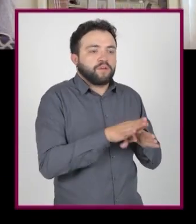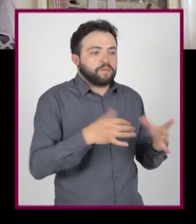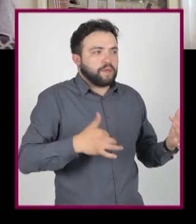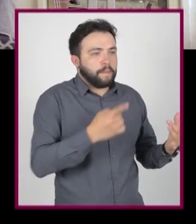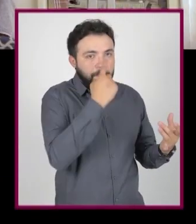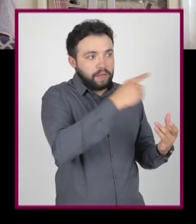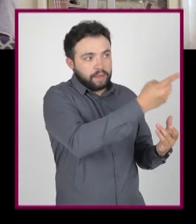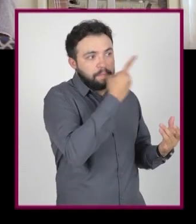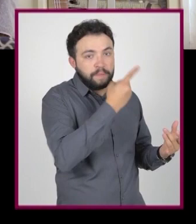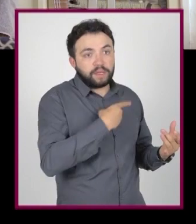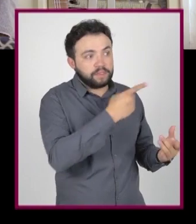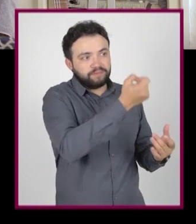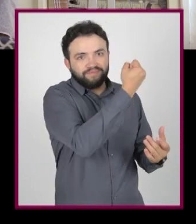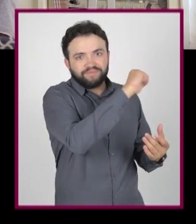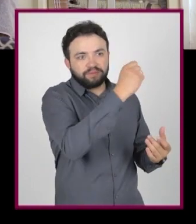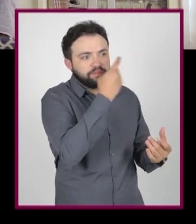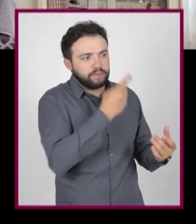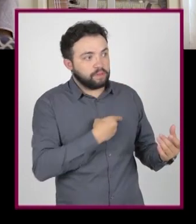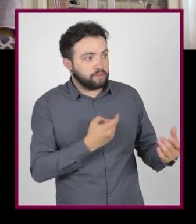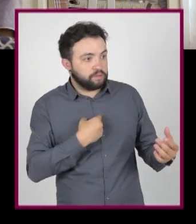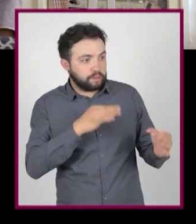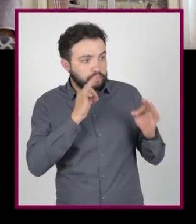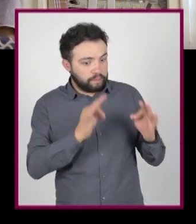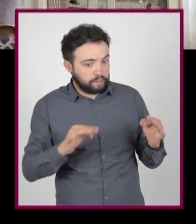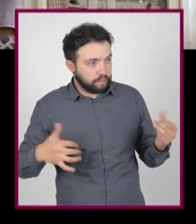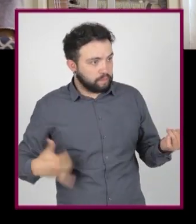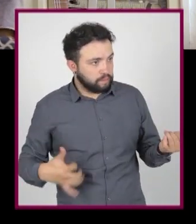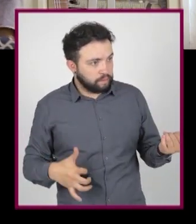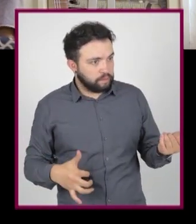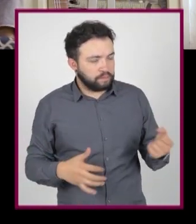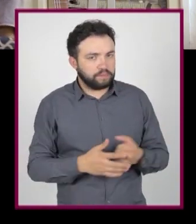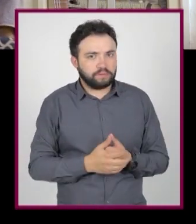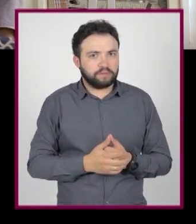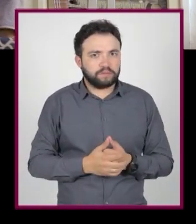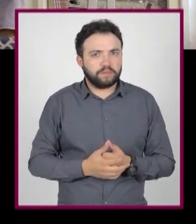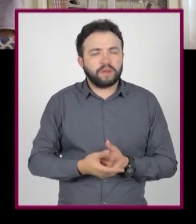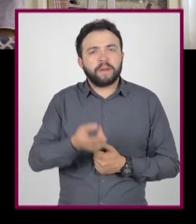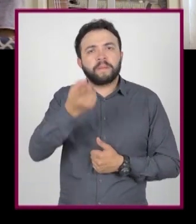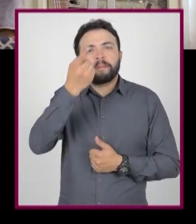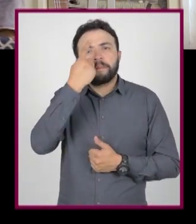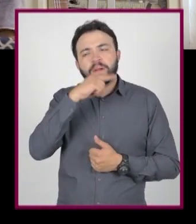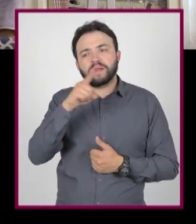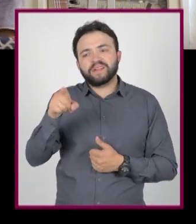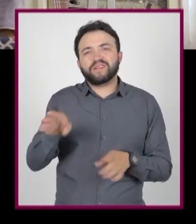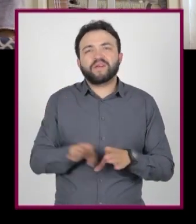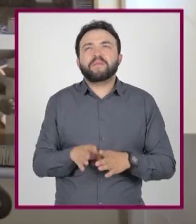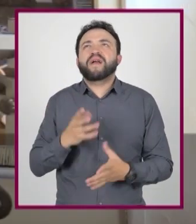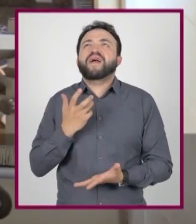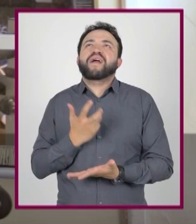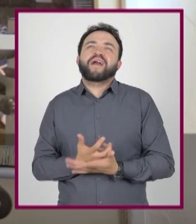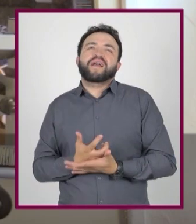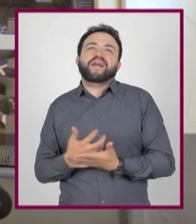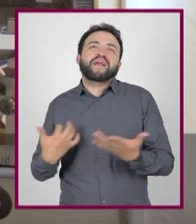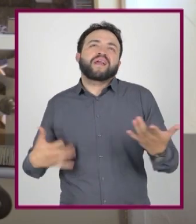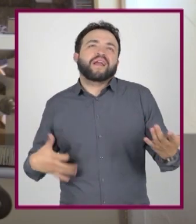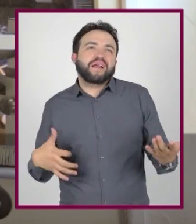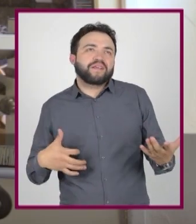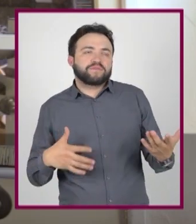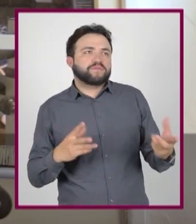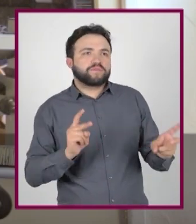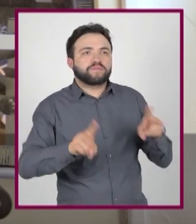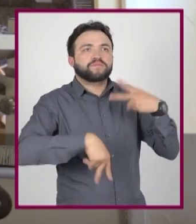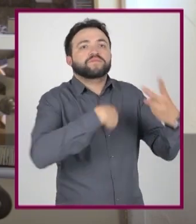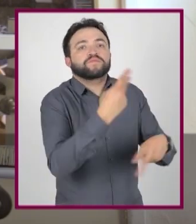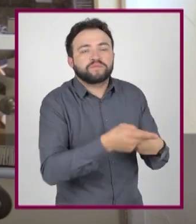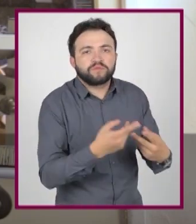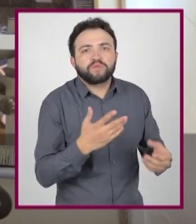guitarra para que me diga si estoy haciendo bien los movimientos con la mano. ¿Y para salir de la zona de confort? Pues para mí